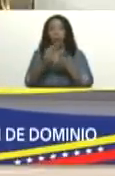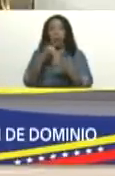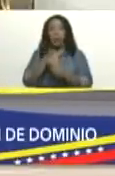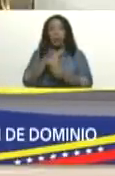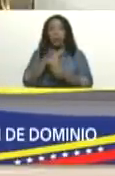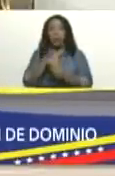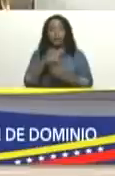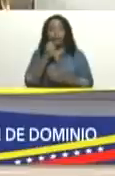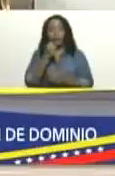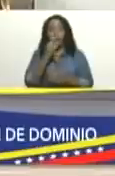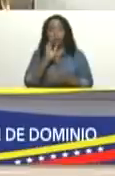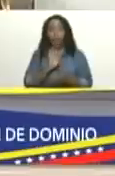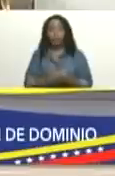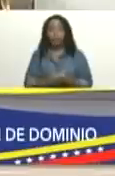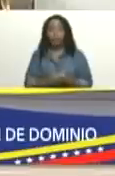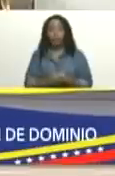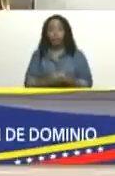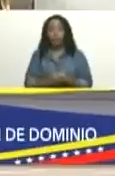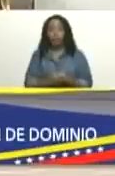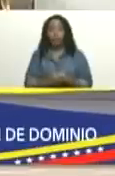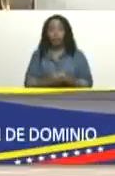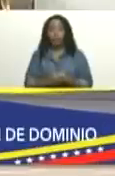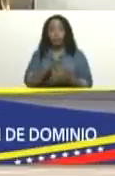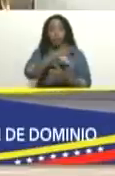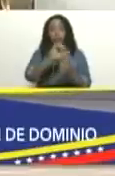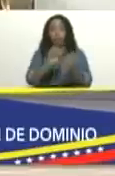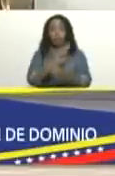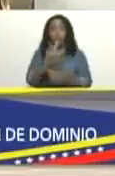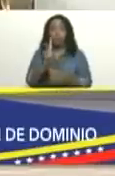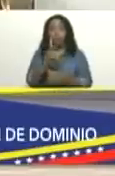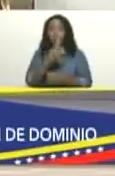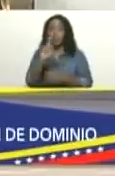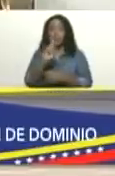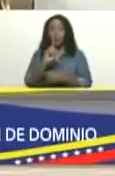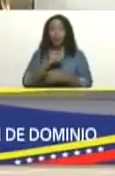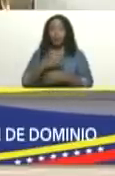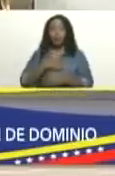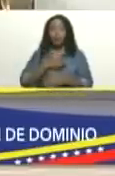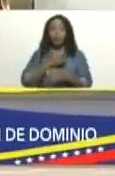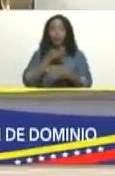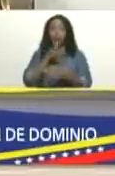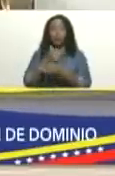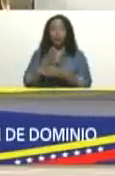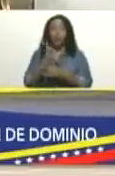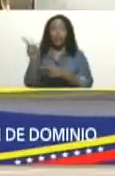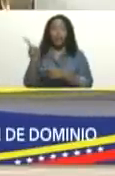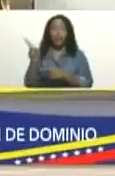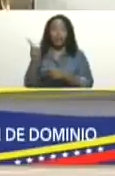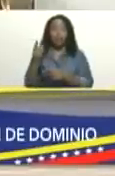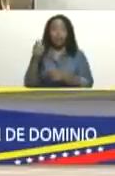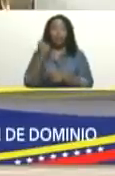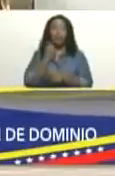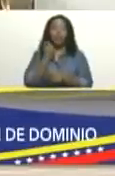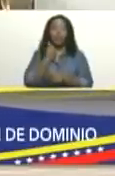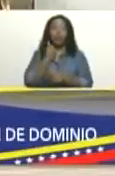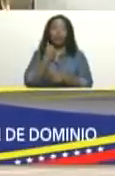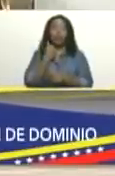Y bueno, la vicepresidenta tampoco fue, porque también le pegó. Silita me pegó.